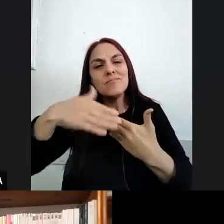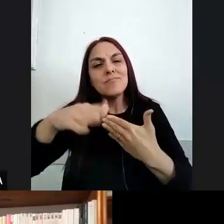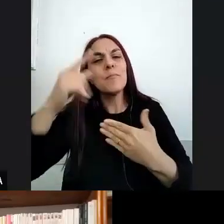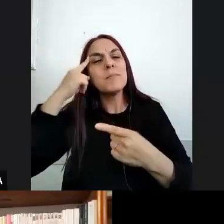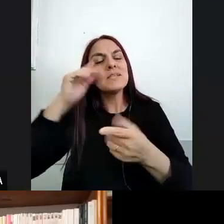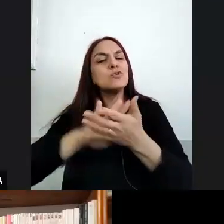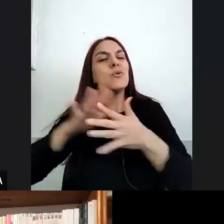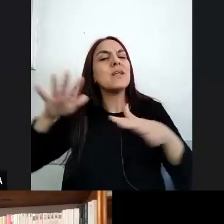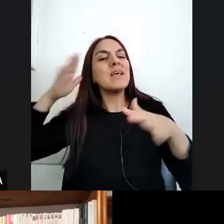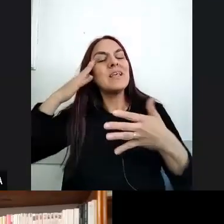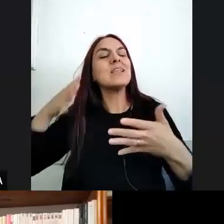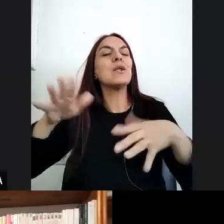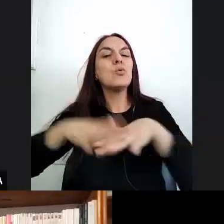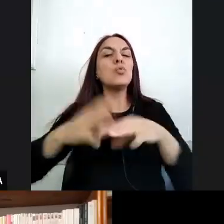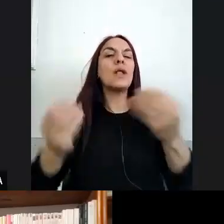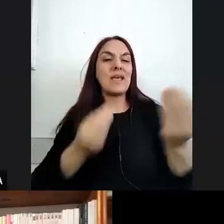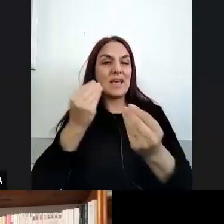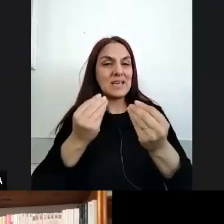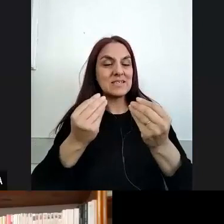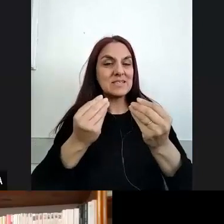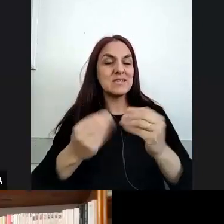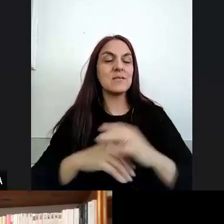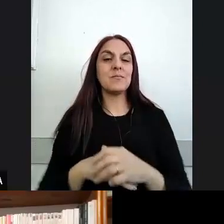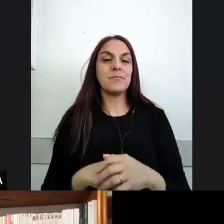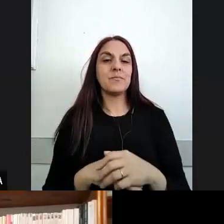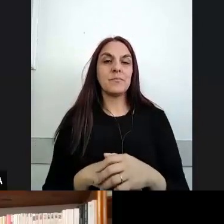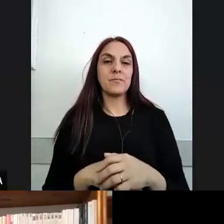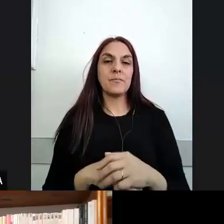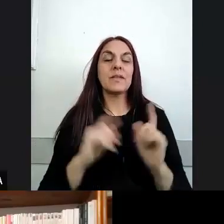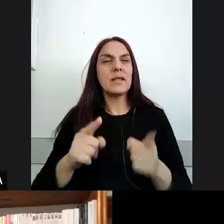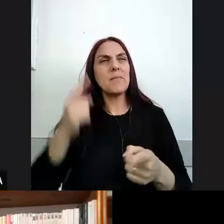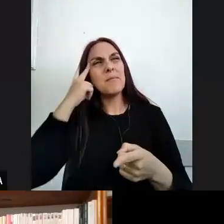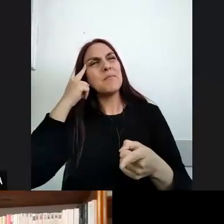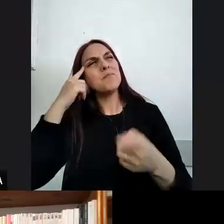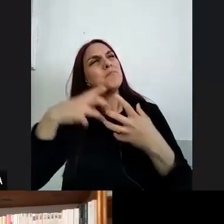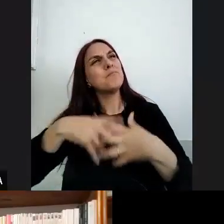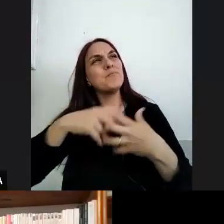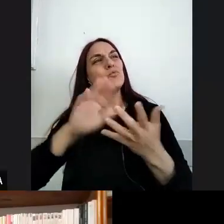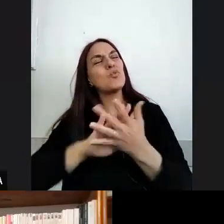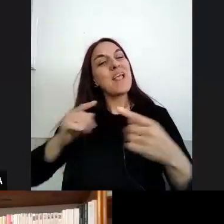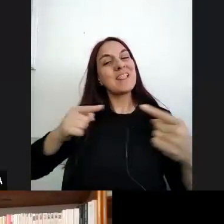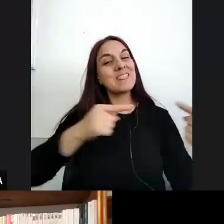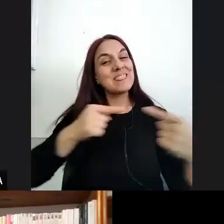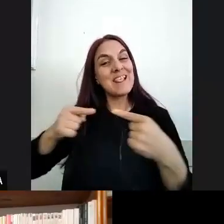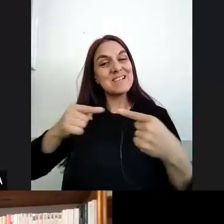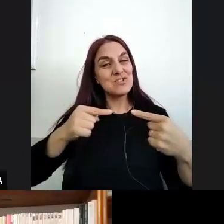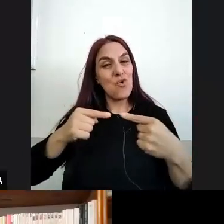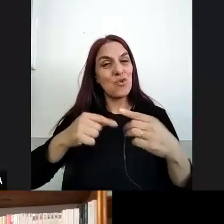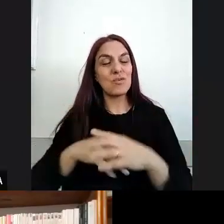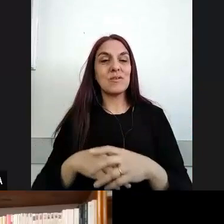interculturalidad sobre todo pensando en esta tensión ¿no? entre entre cómo pensamos el contenido